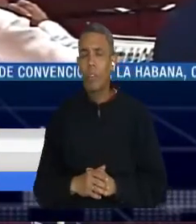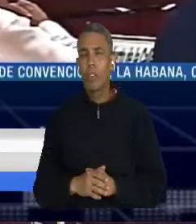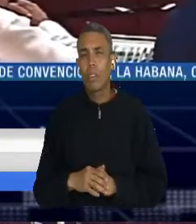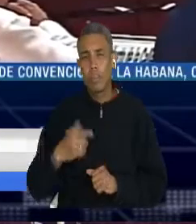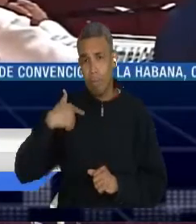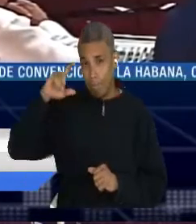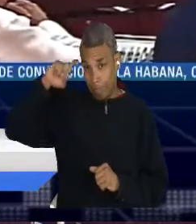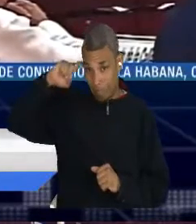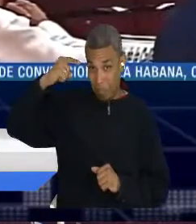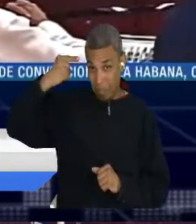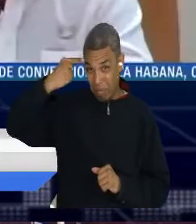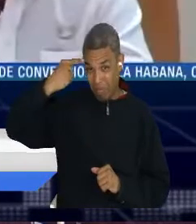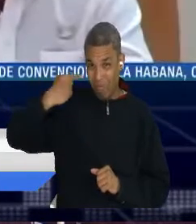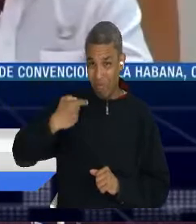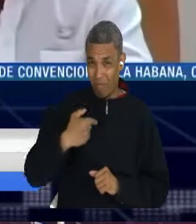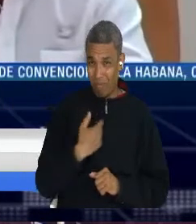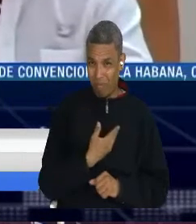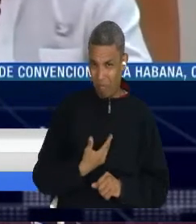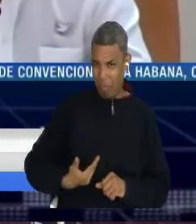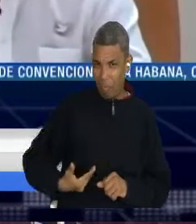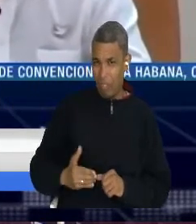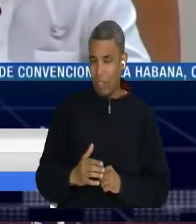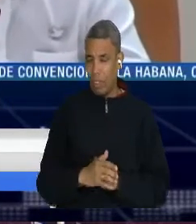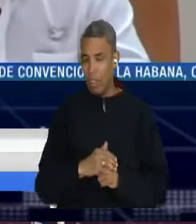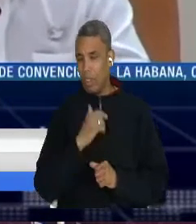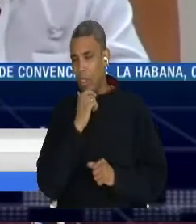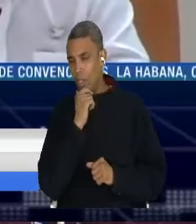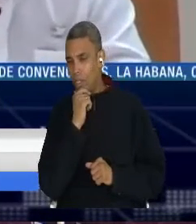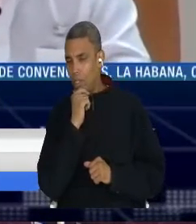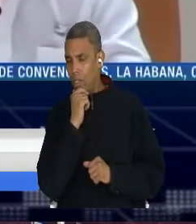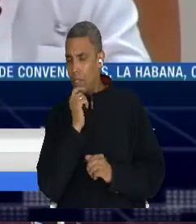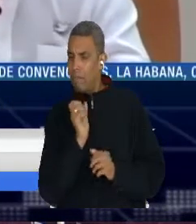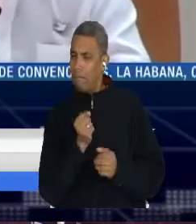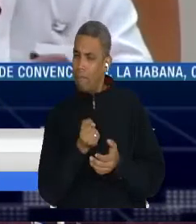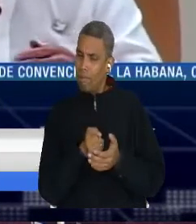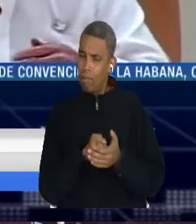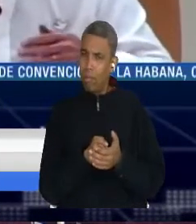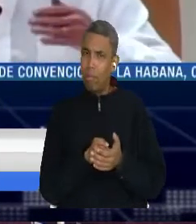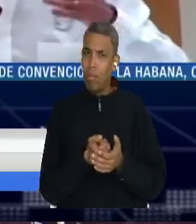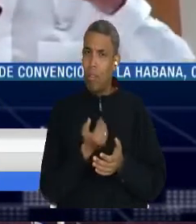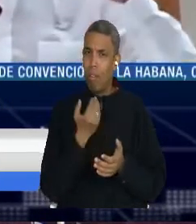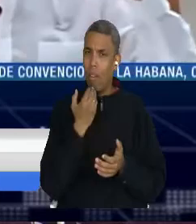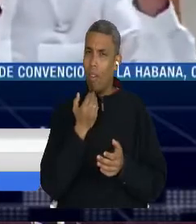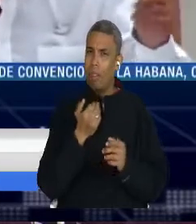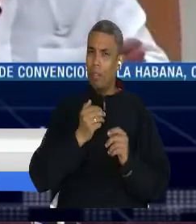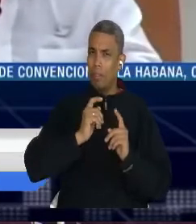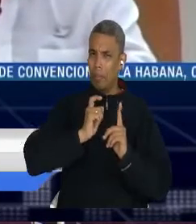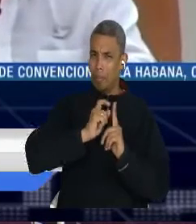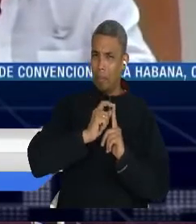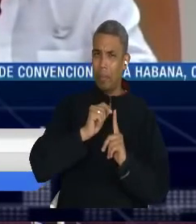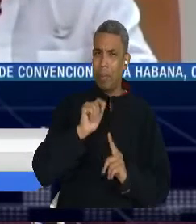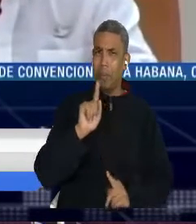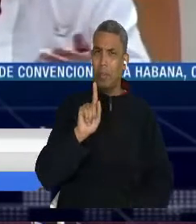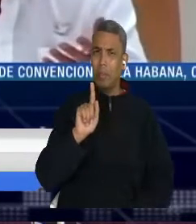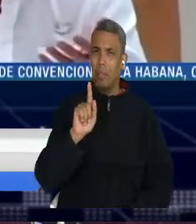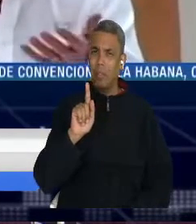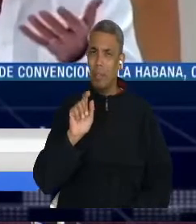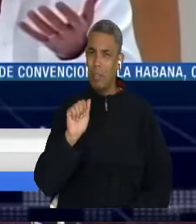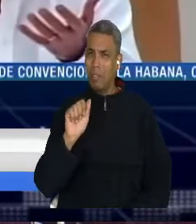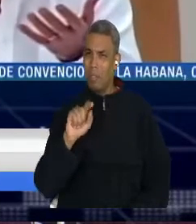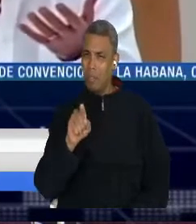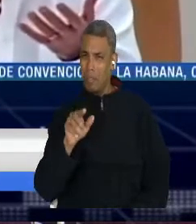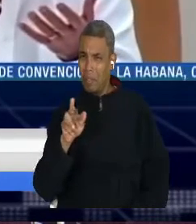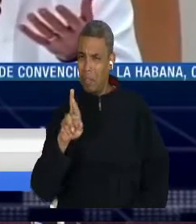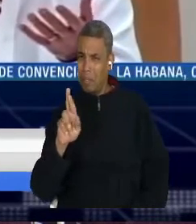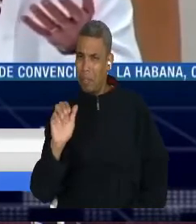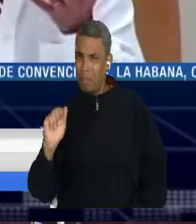iniciativas que le tomarían más tiempo en el Congreso a través del fast track. Proponen una reforma electoral que está